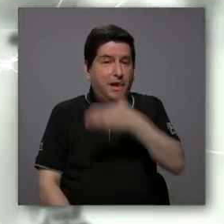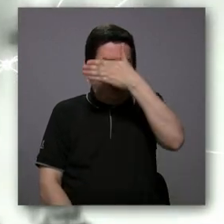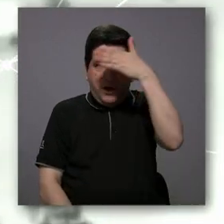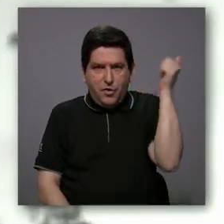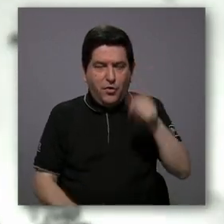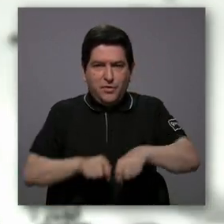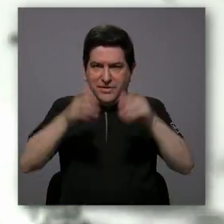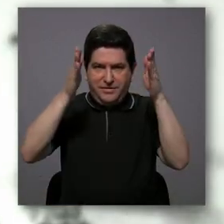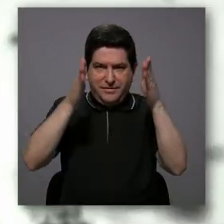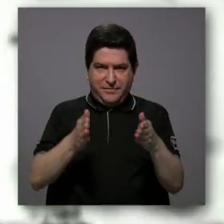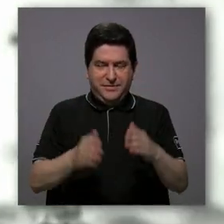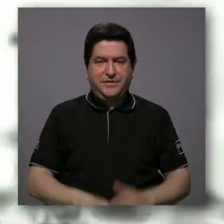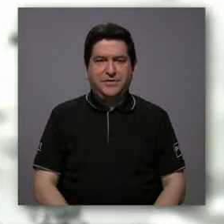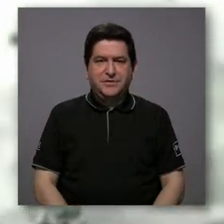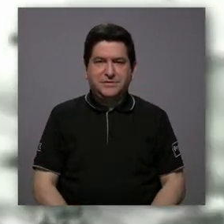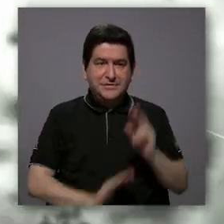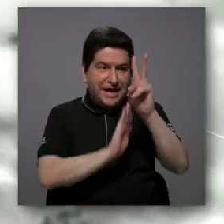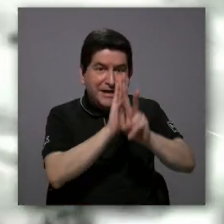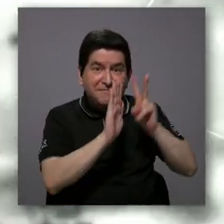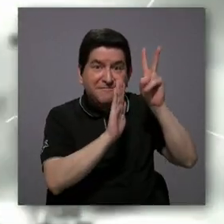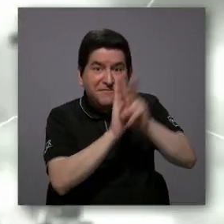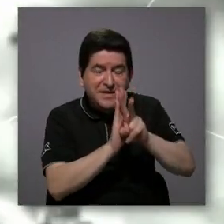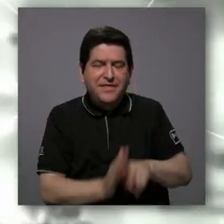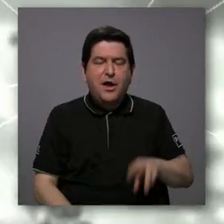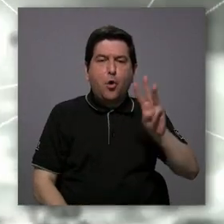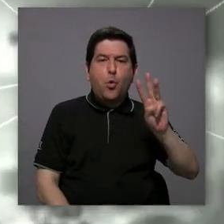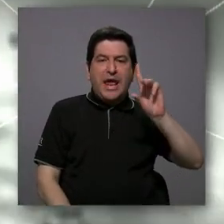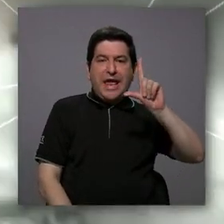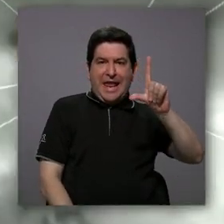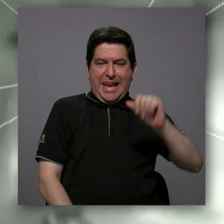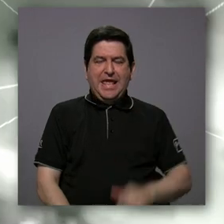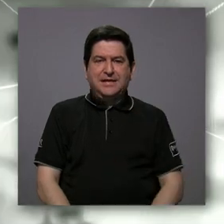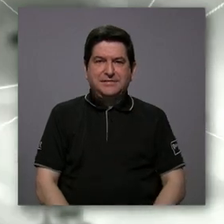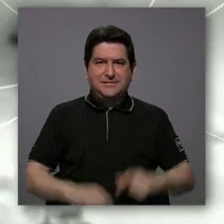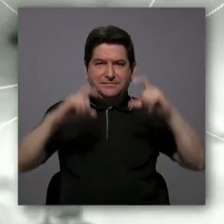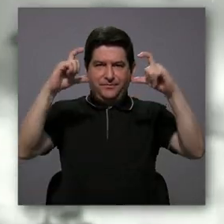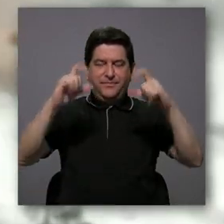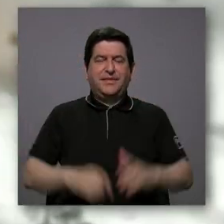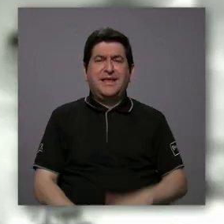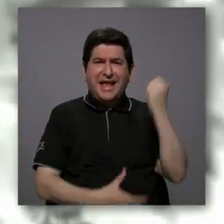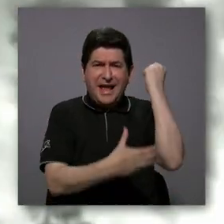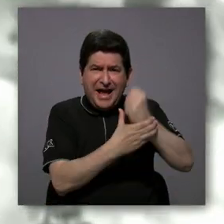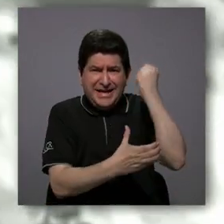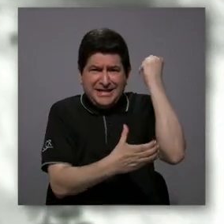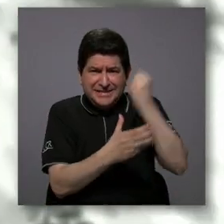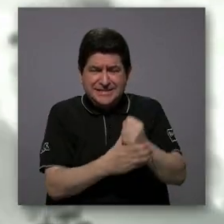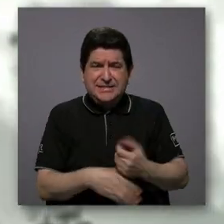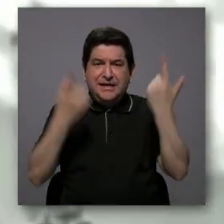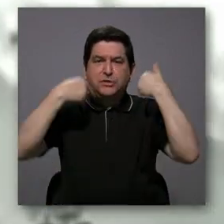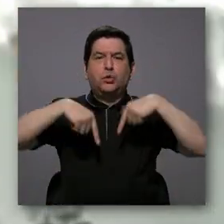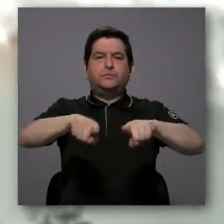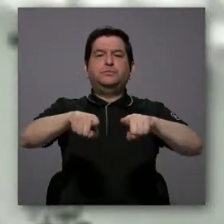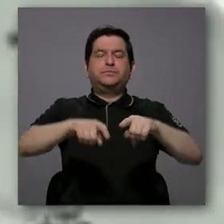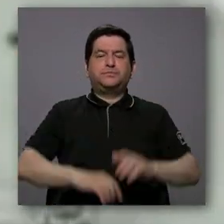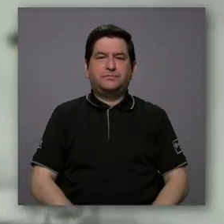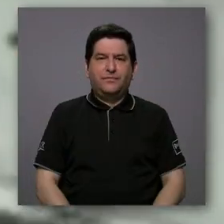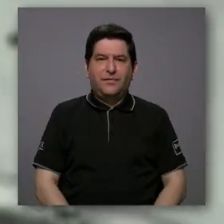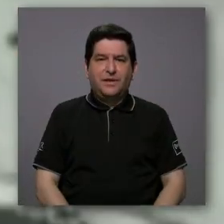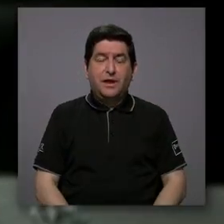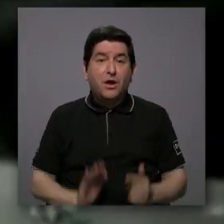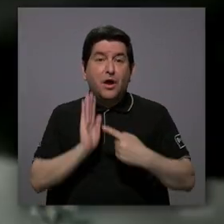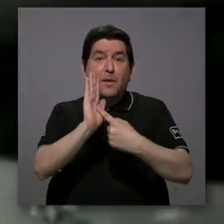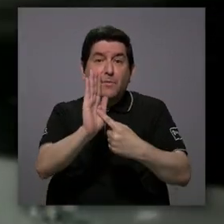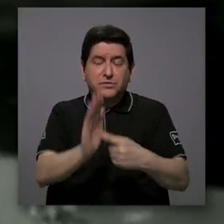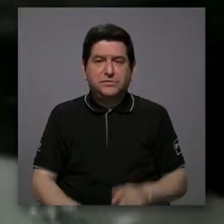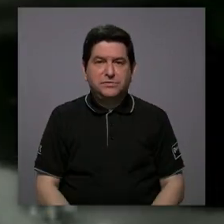olvidemos los periodistas, el video de Wikileaks que tituló Asesinato Colateral, el cual